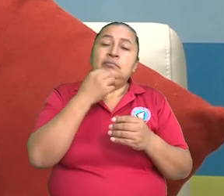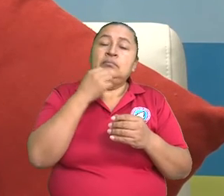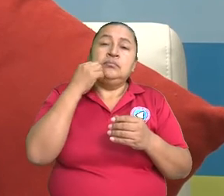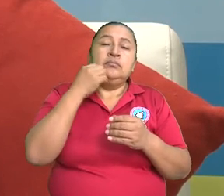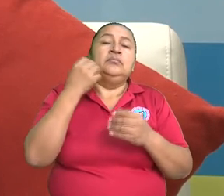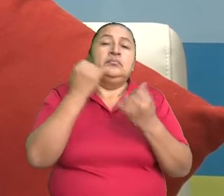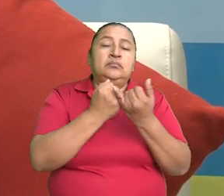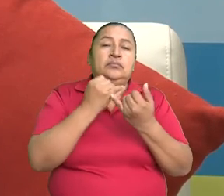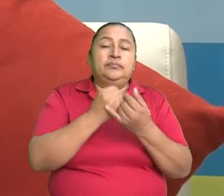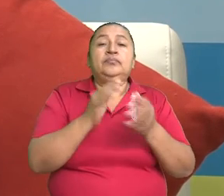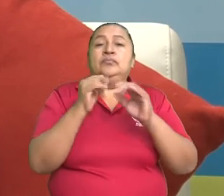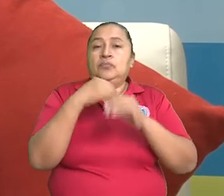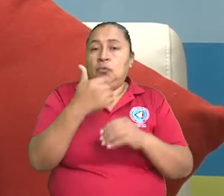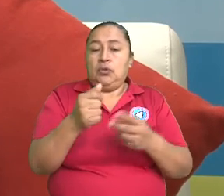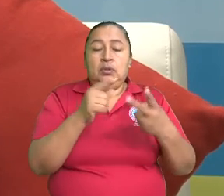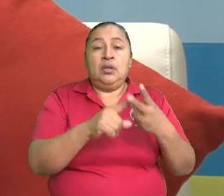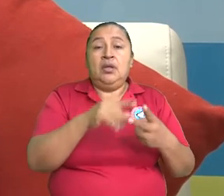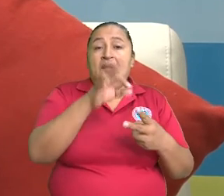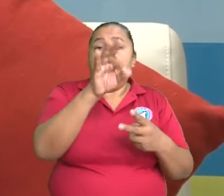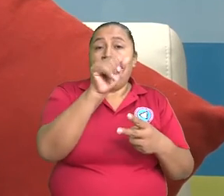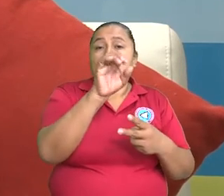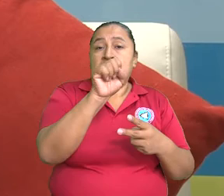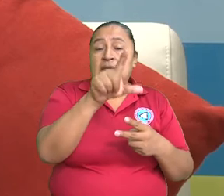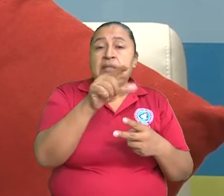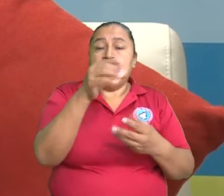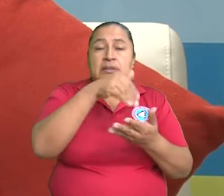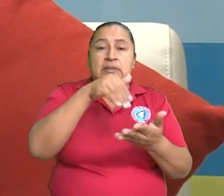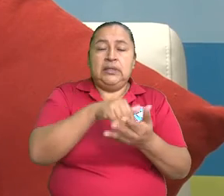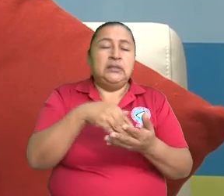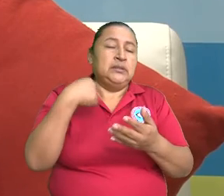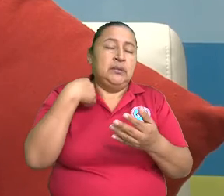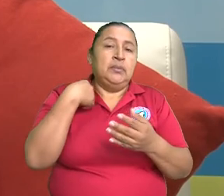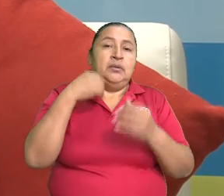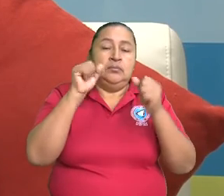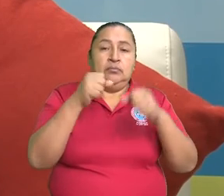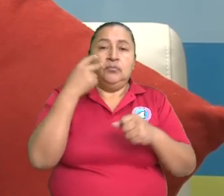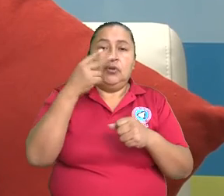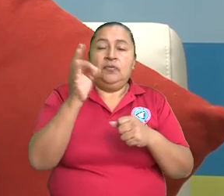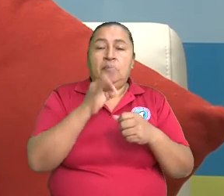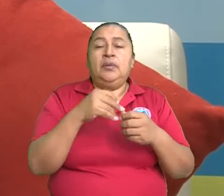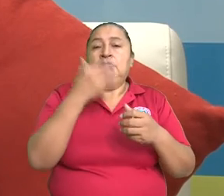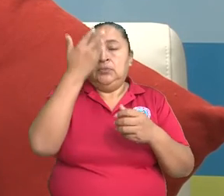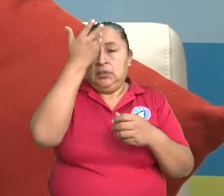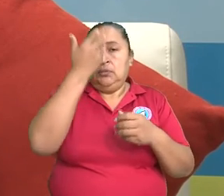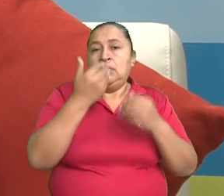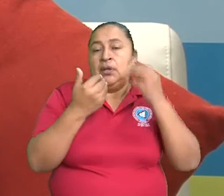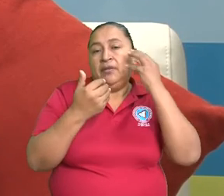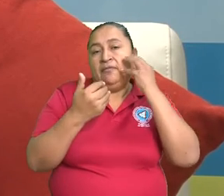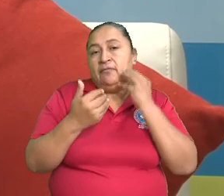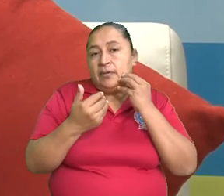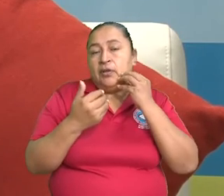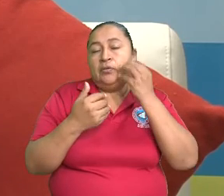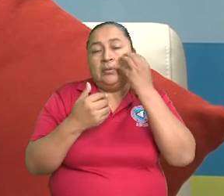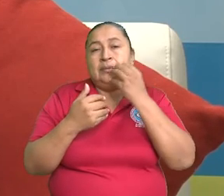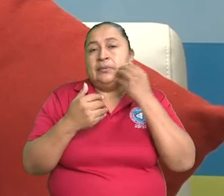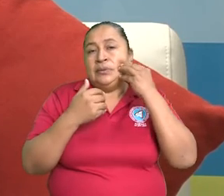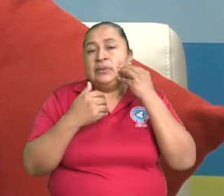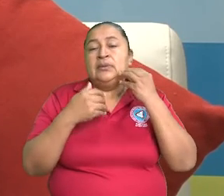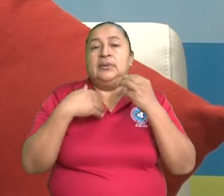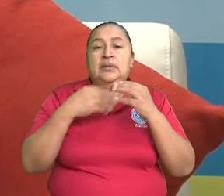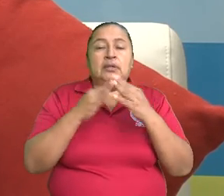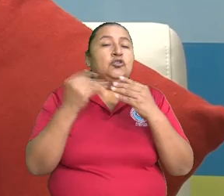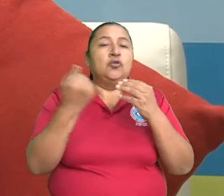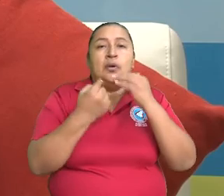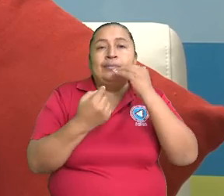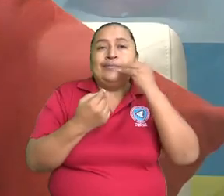cara. En cambio, la parálisis facial central, por lo general, tiende a afectar solamente la mitad inferior de la cara. ¿Ya? Ya.